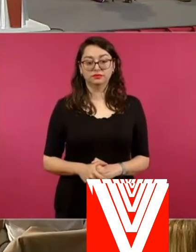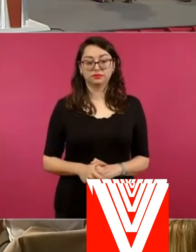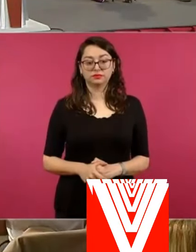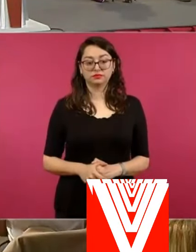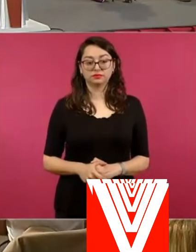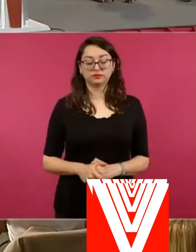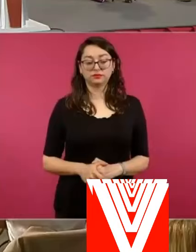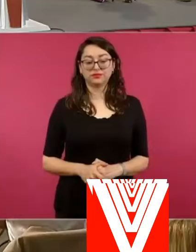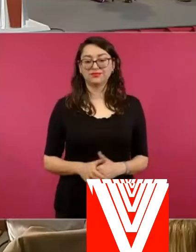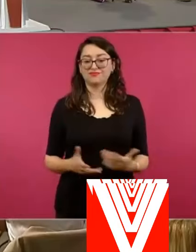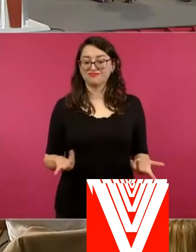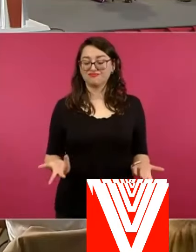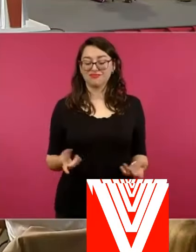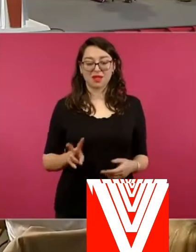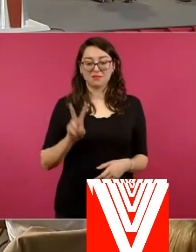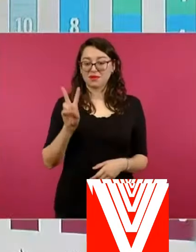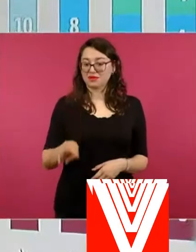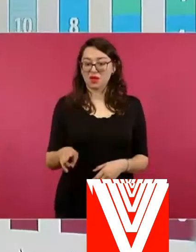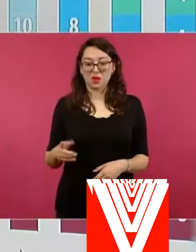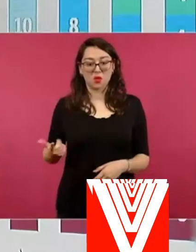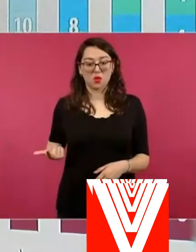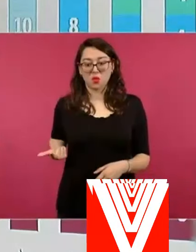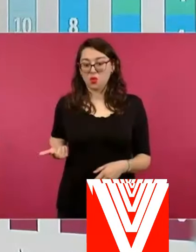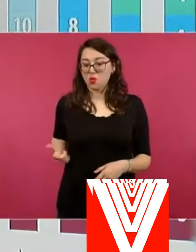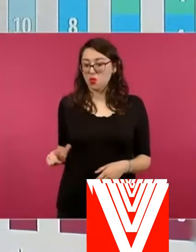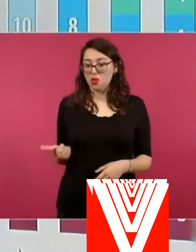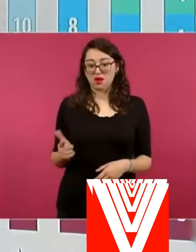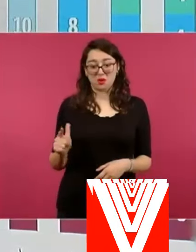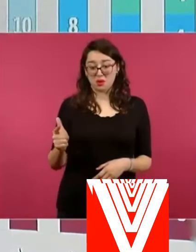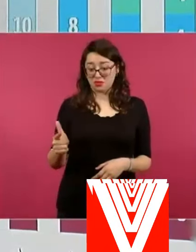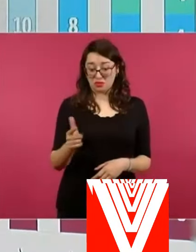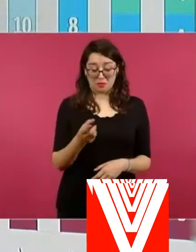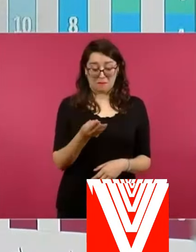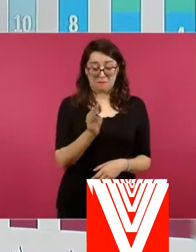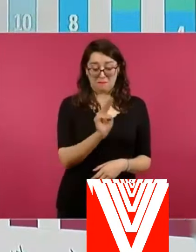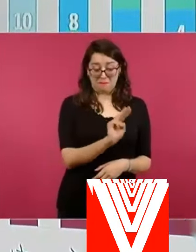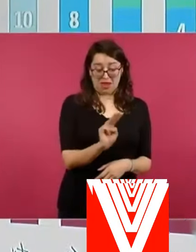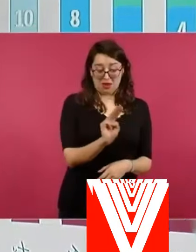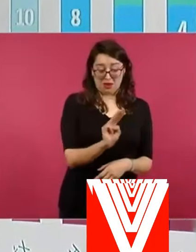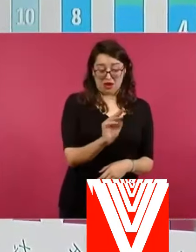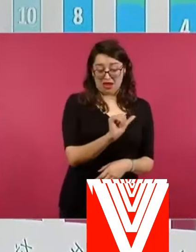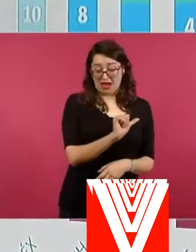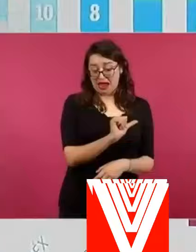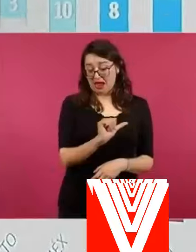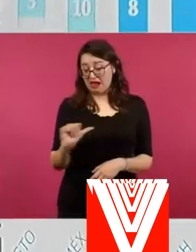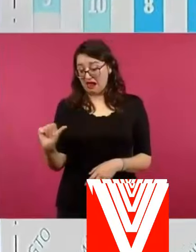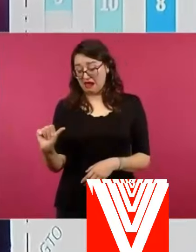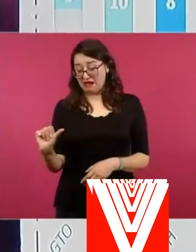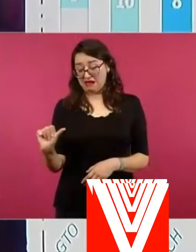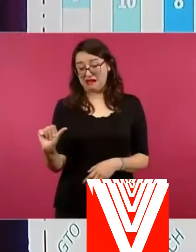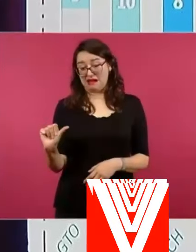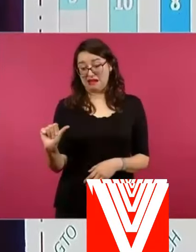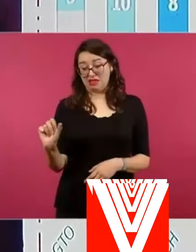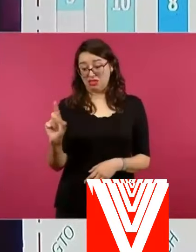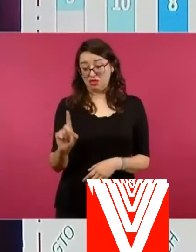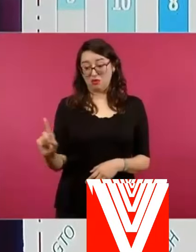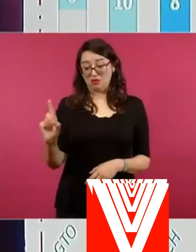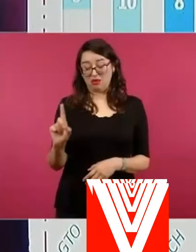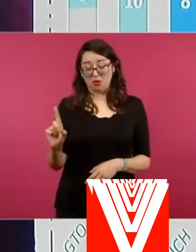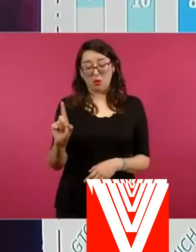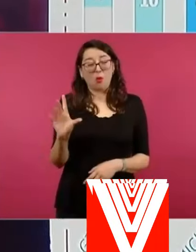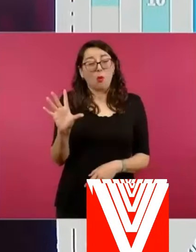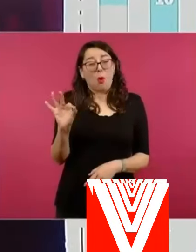ya Guanajuato, ese fin de semana ya tenía 40